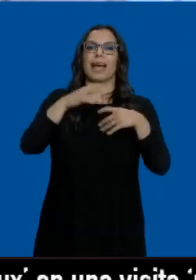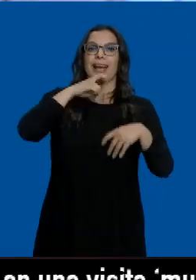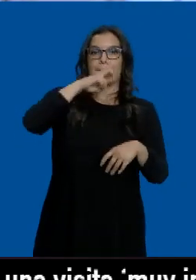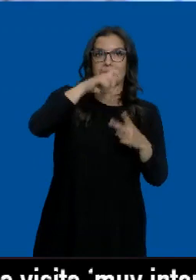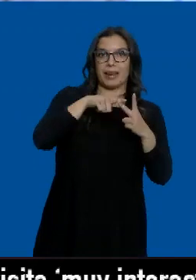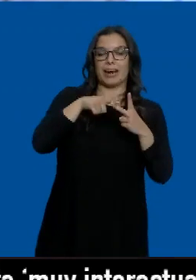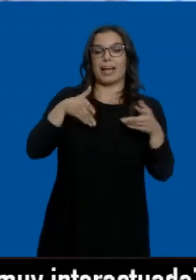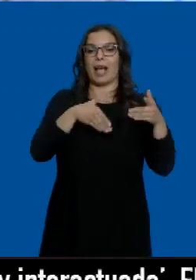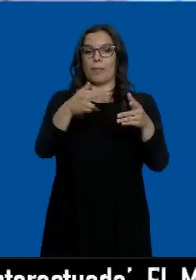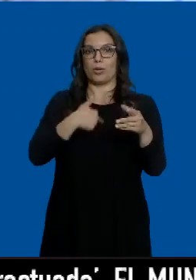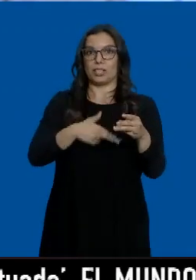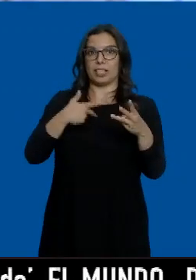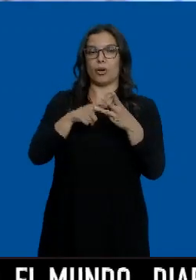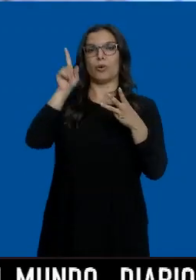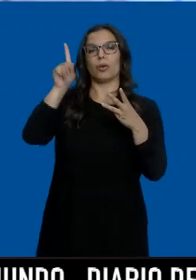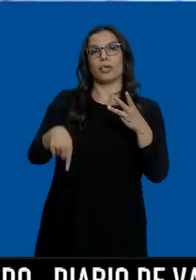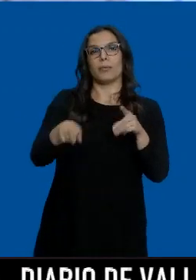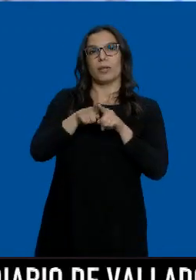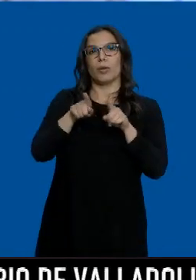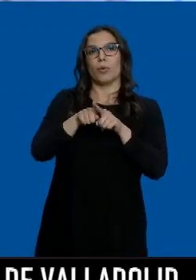Santiago y la advocación a la Virgen María.